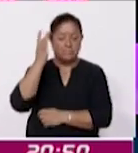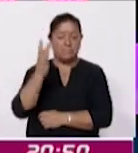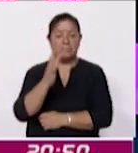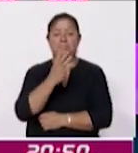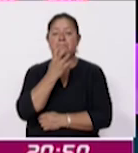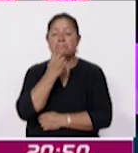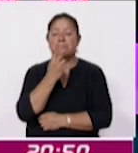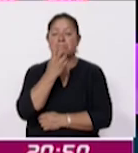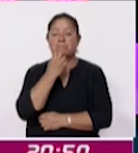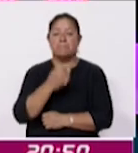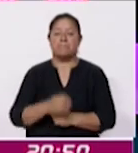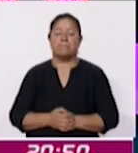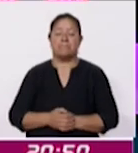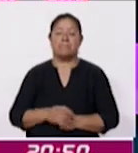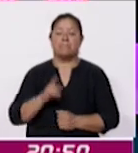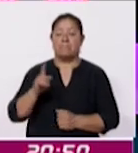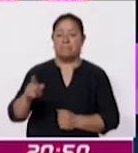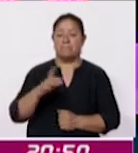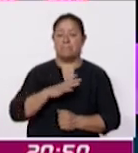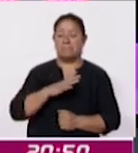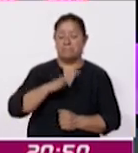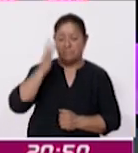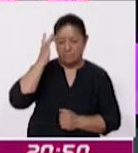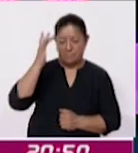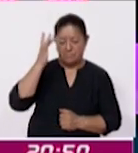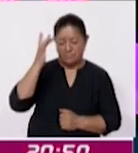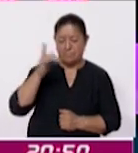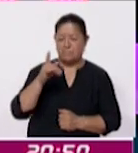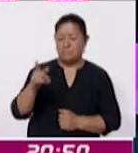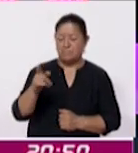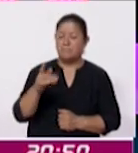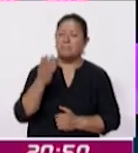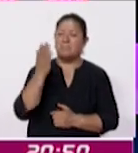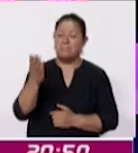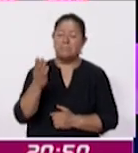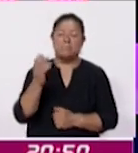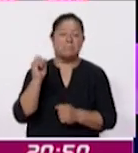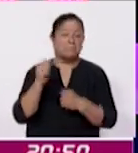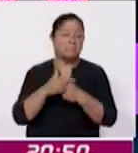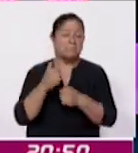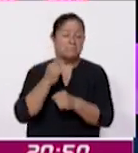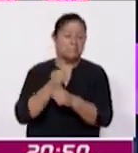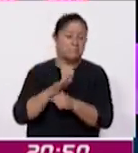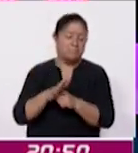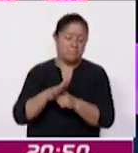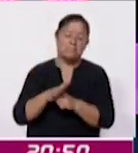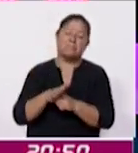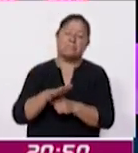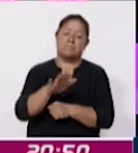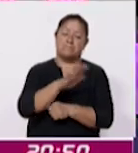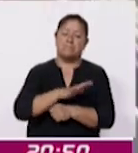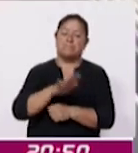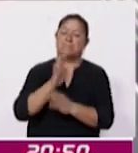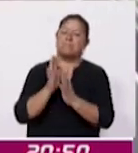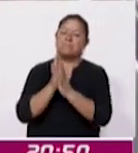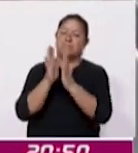el santo de las causas imposibles donde los devotos participarán en diversas actividades religiosas